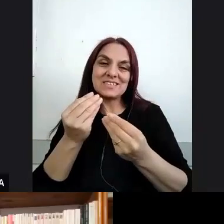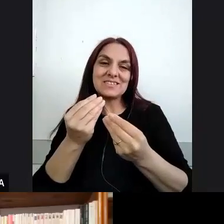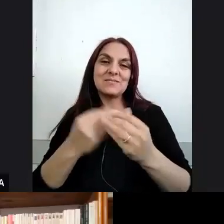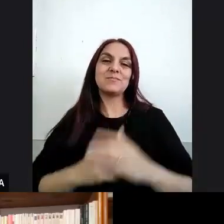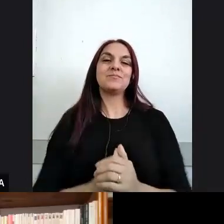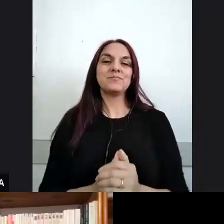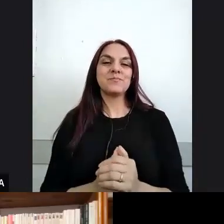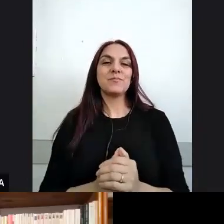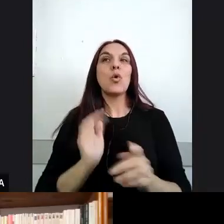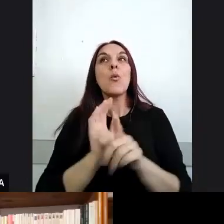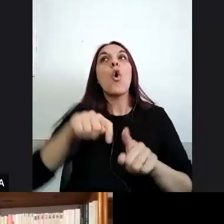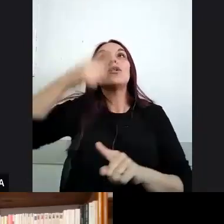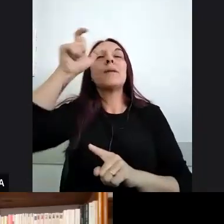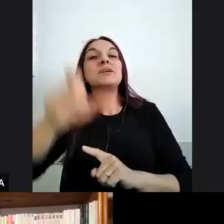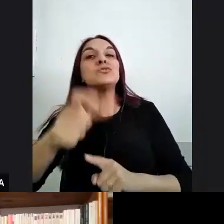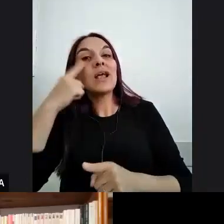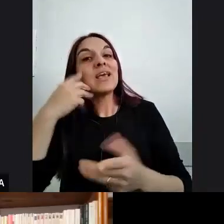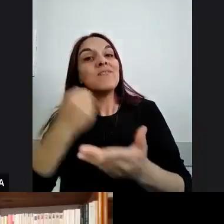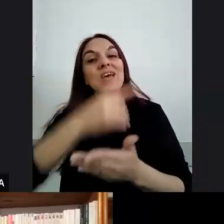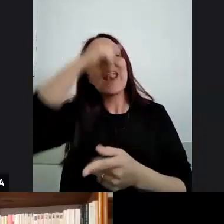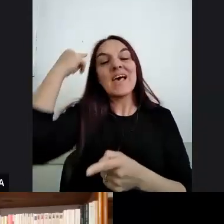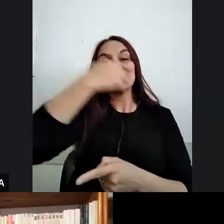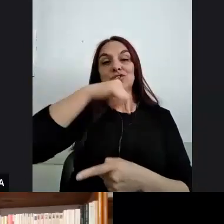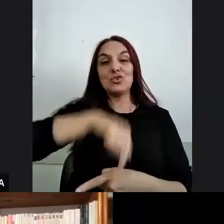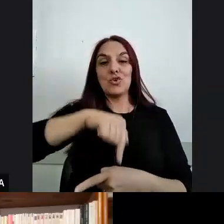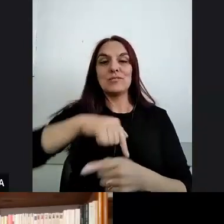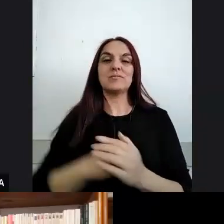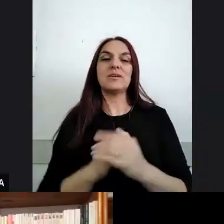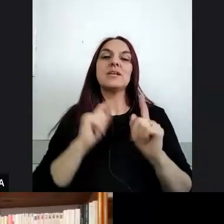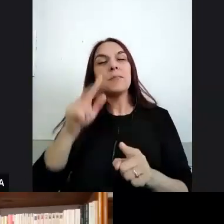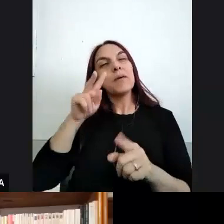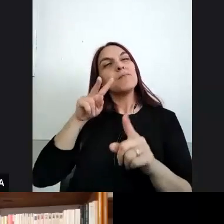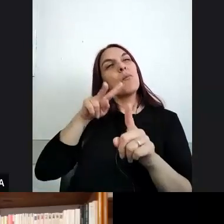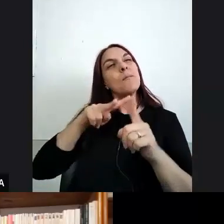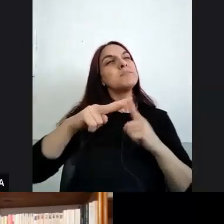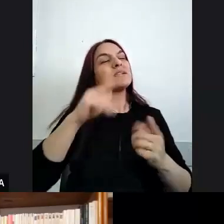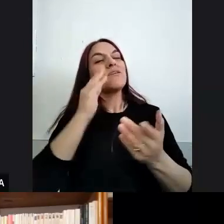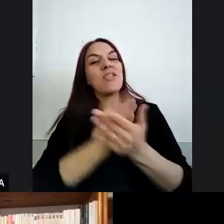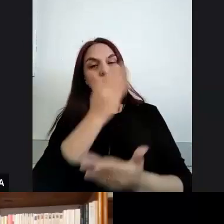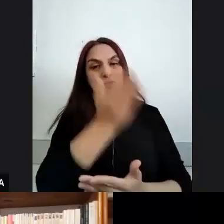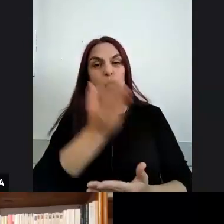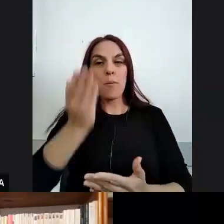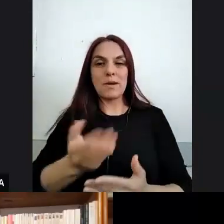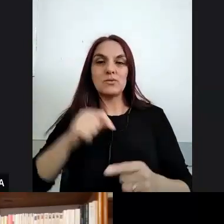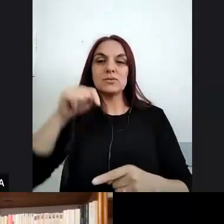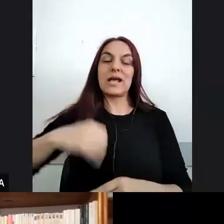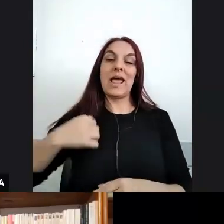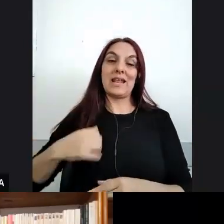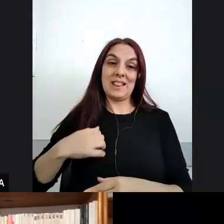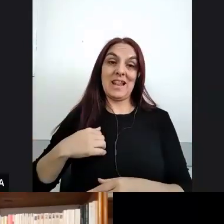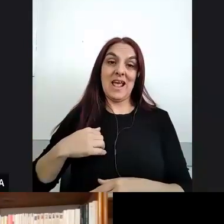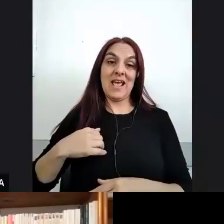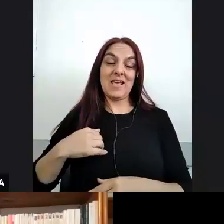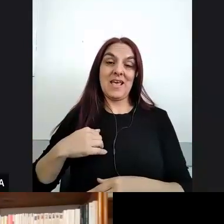y cómo pensarla también desde una perspectiva de derechos humanos en Argentina donde